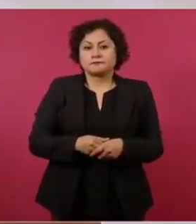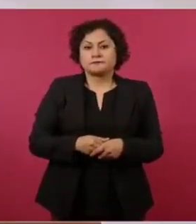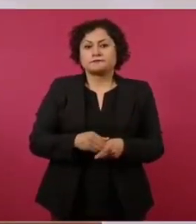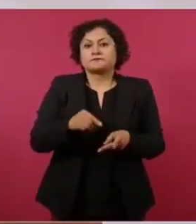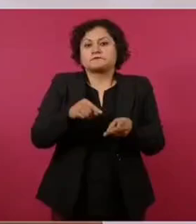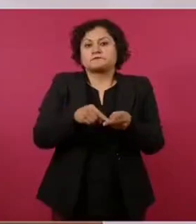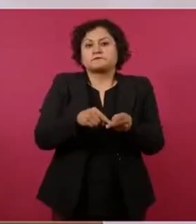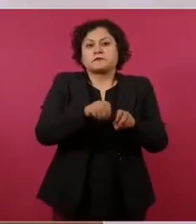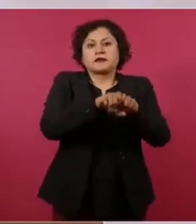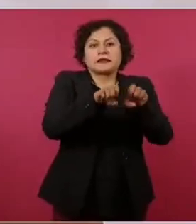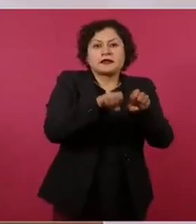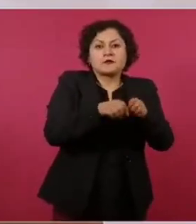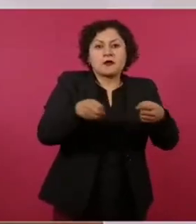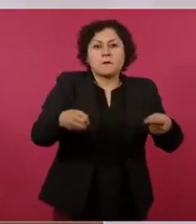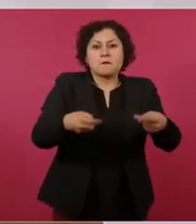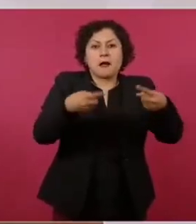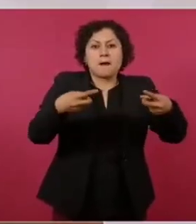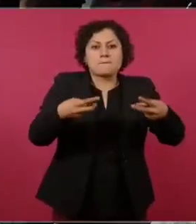Mundial